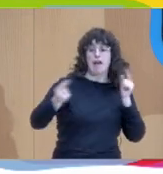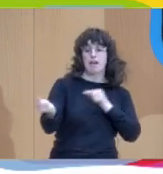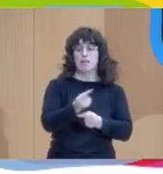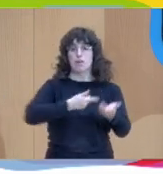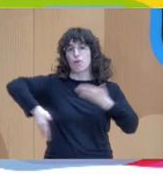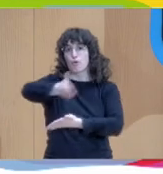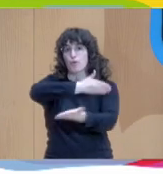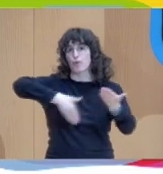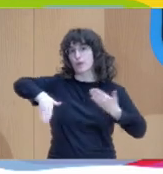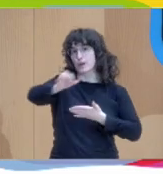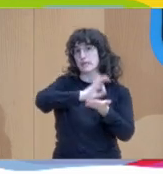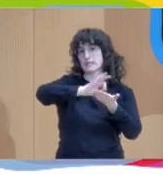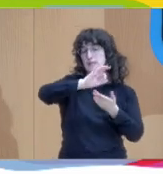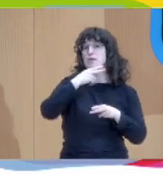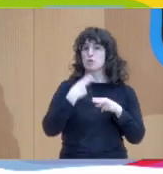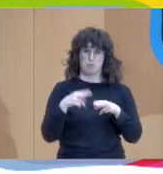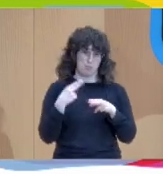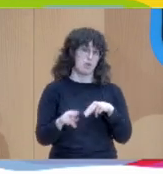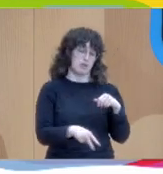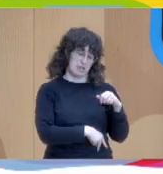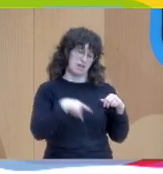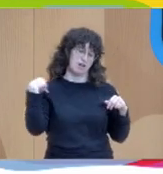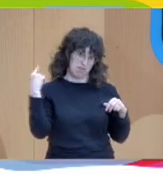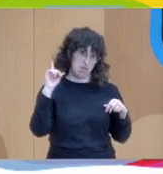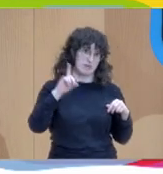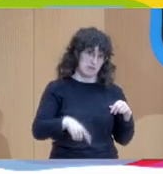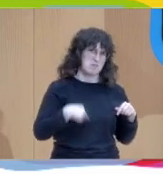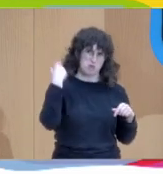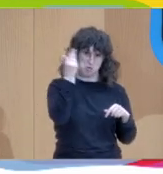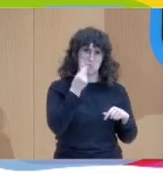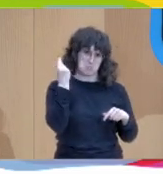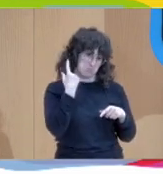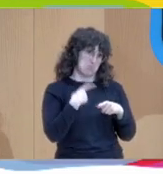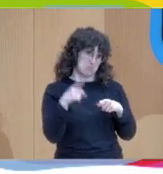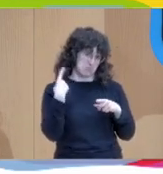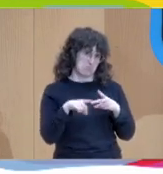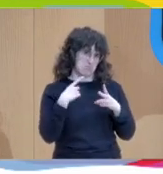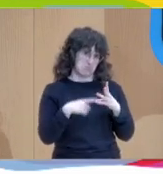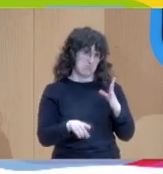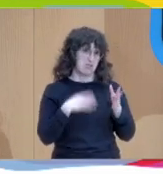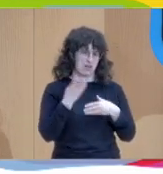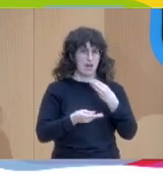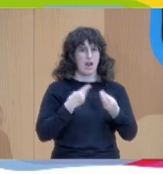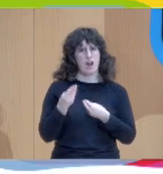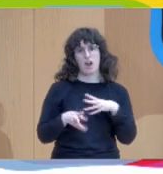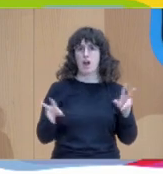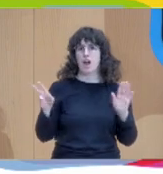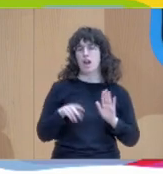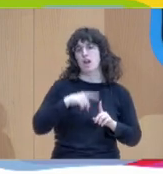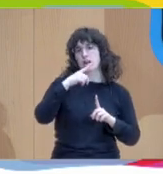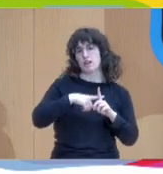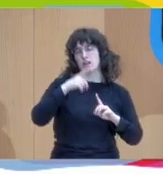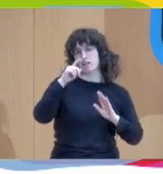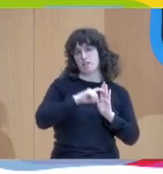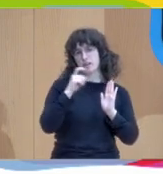globales donde, yo creo que se están moviendo cosas a nivel legislativo. En los planes de salud